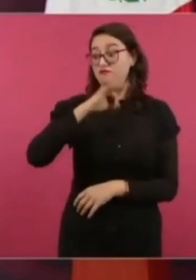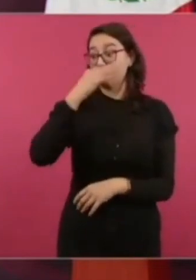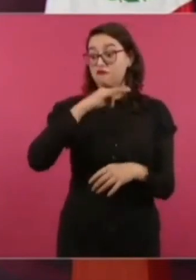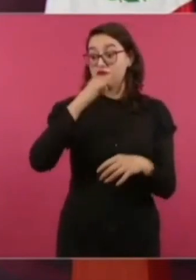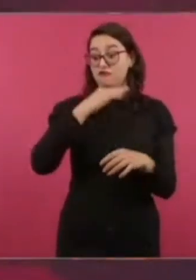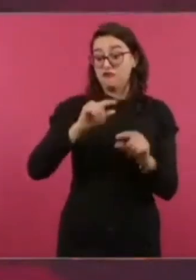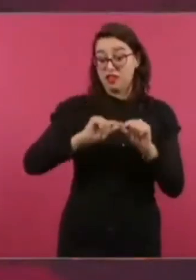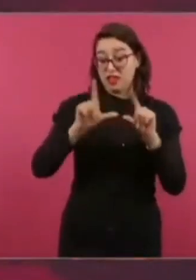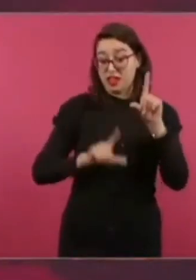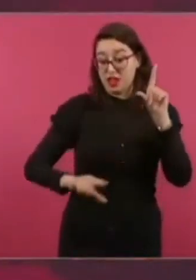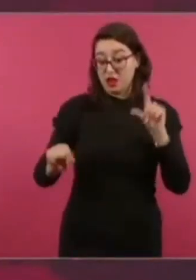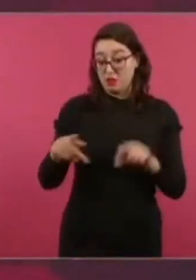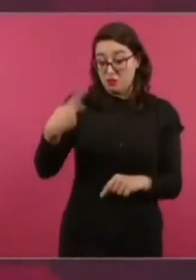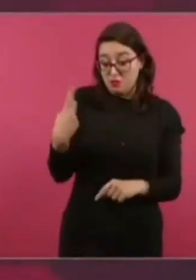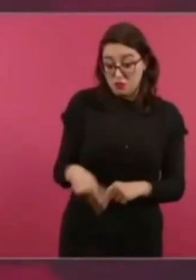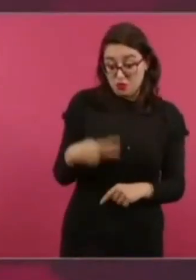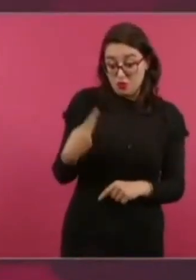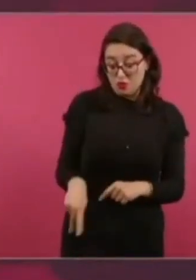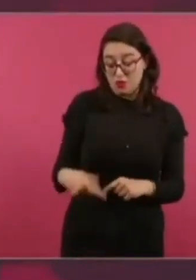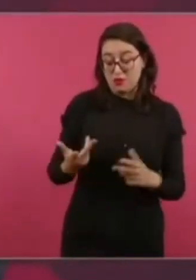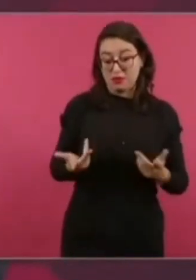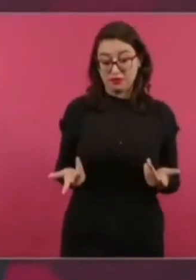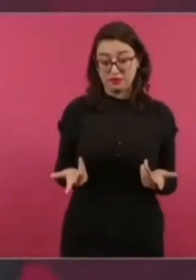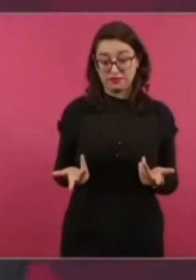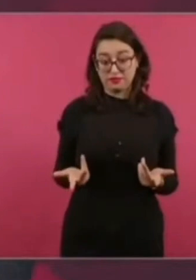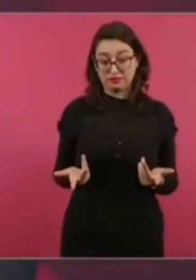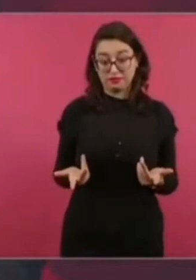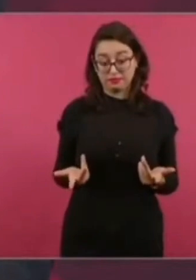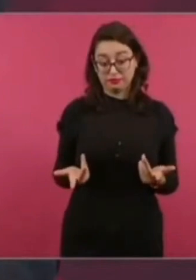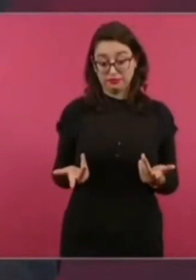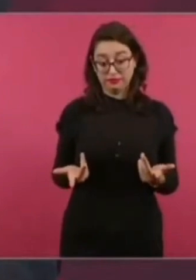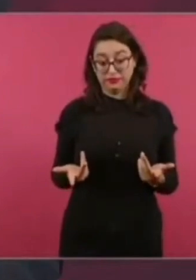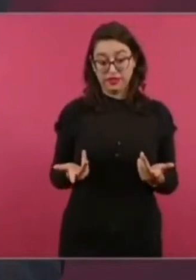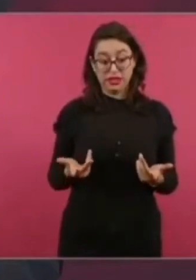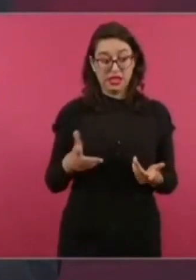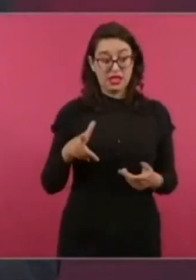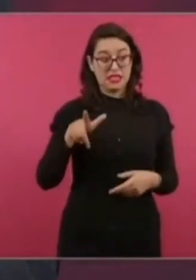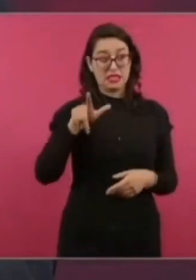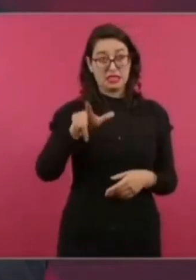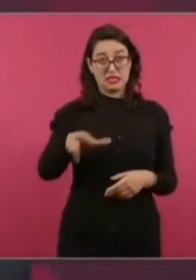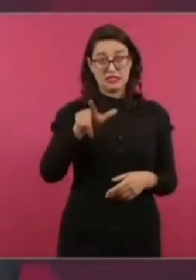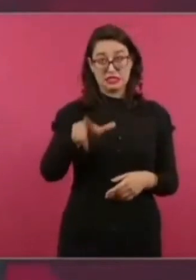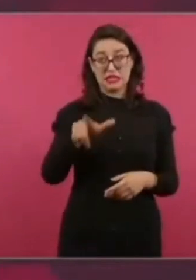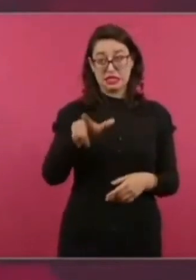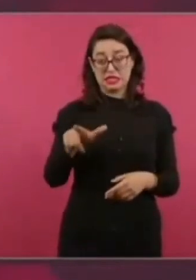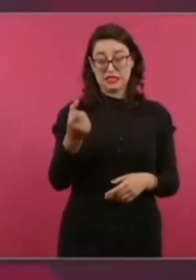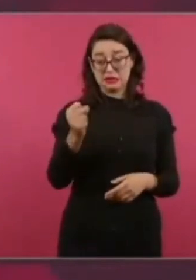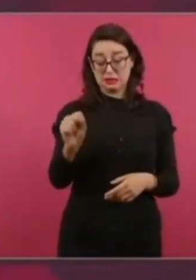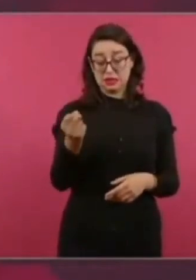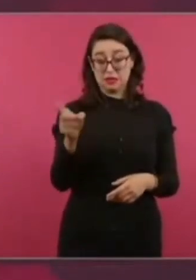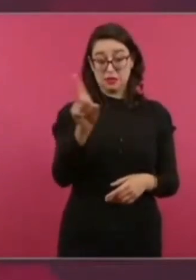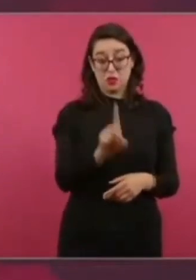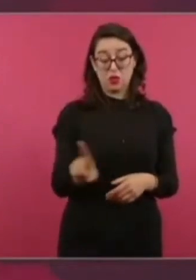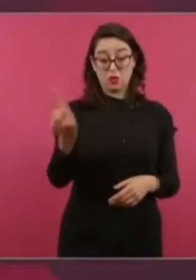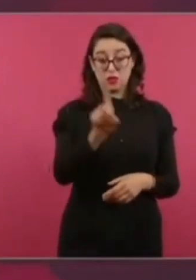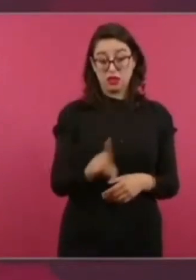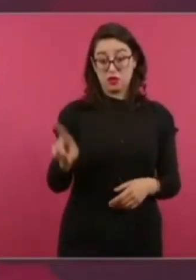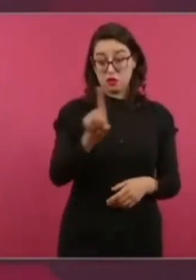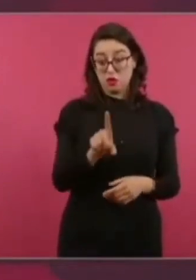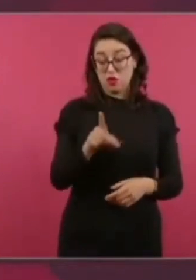Nada más me queda un domingo, el día 17, que voy a ir al Istmo,